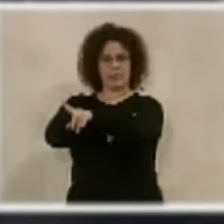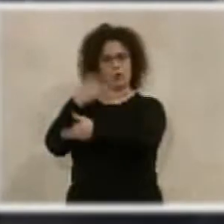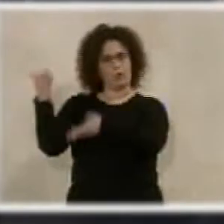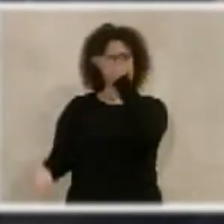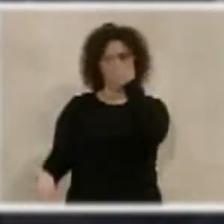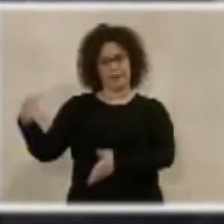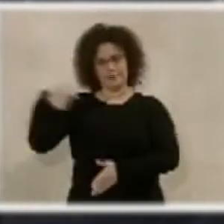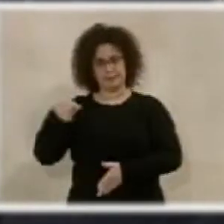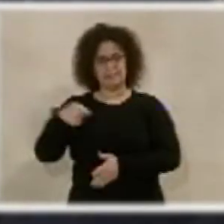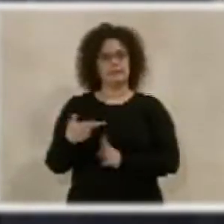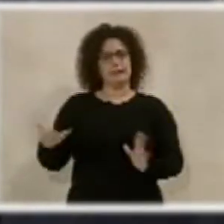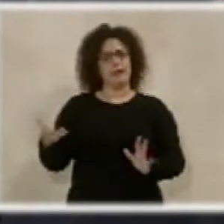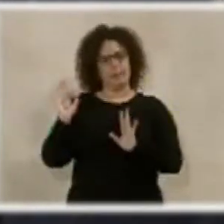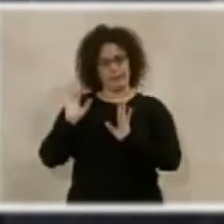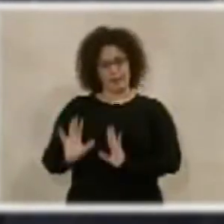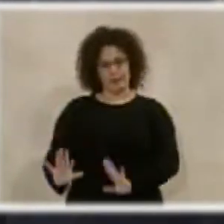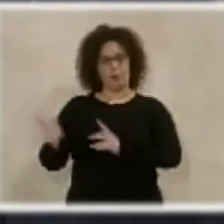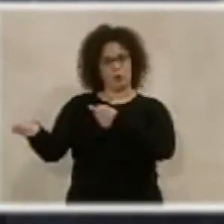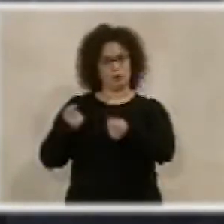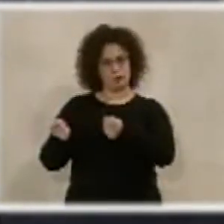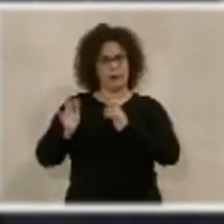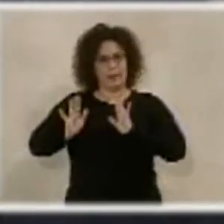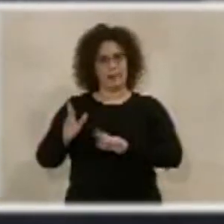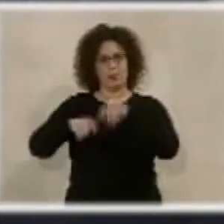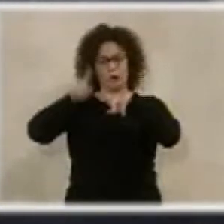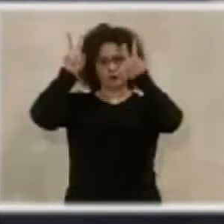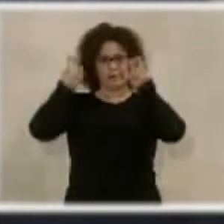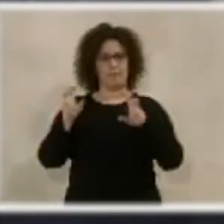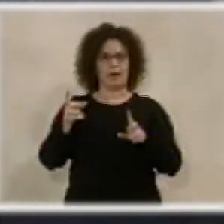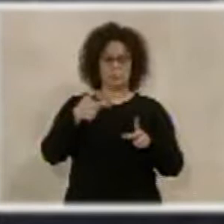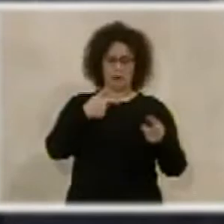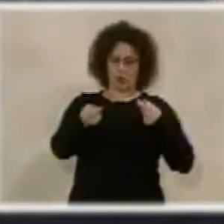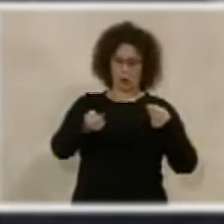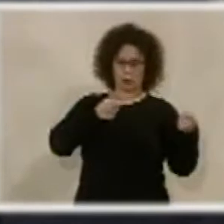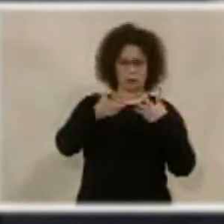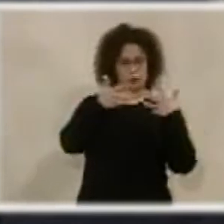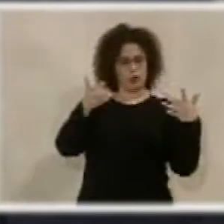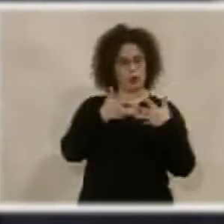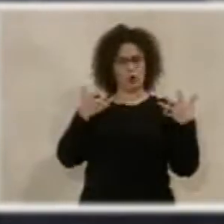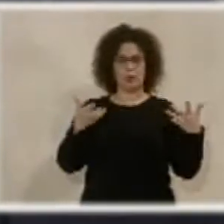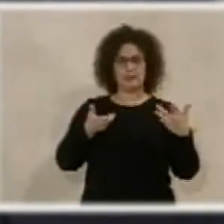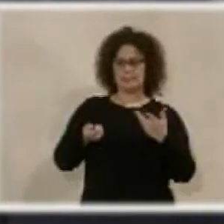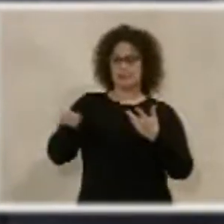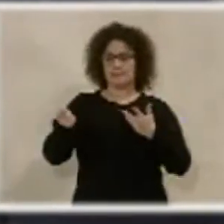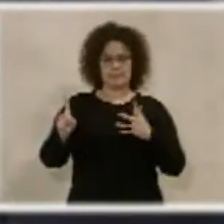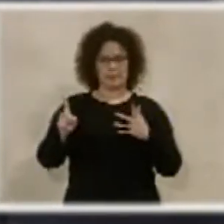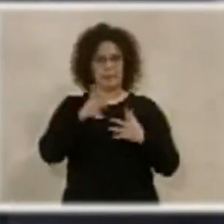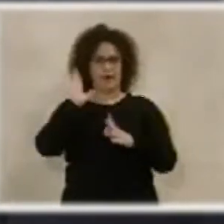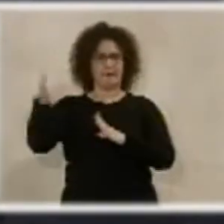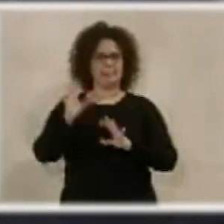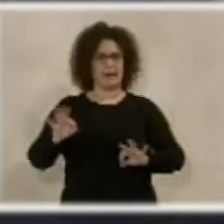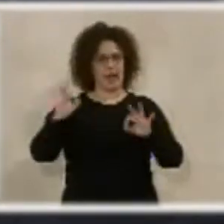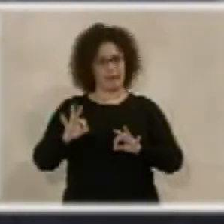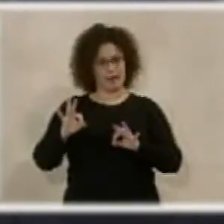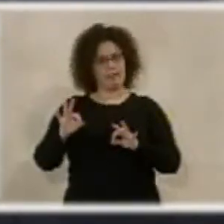y creo que te debería de ver en cuando medir algunas cuestiones, que las medimos los demás y no entramos, porque creo que no hay sensibilidades,